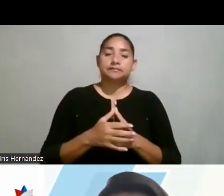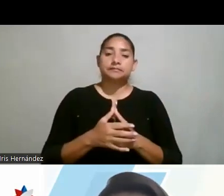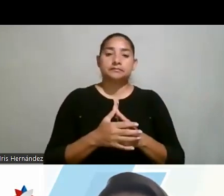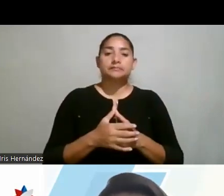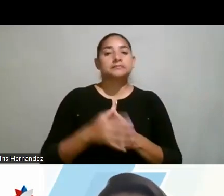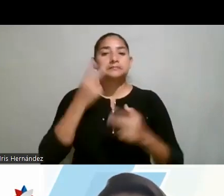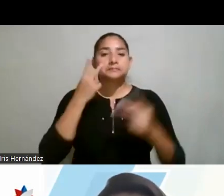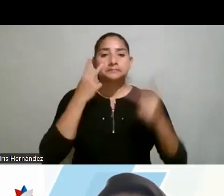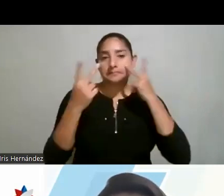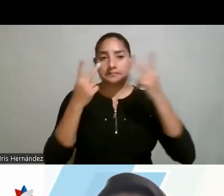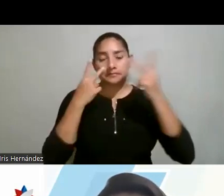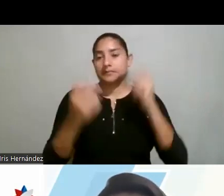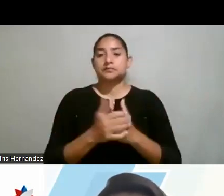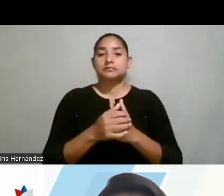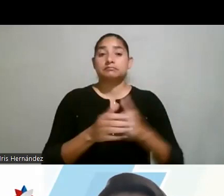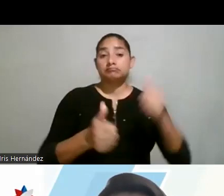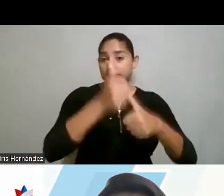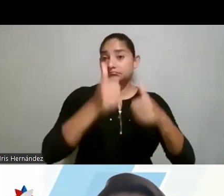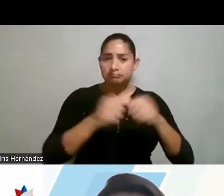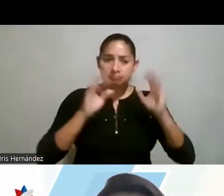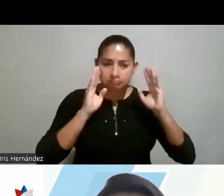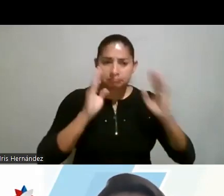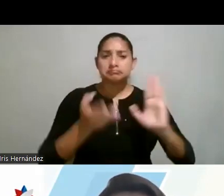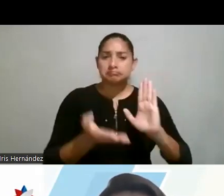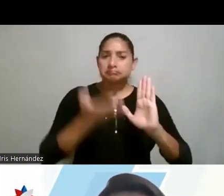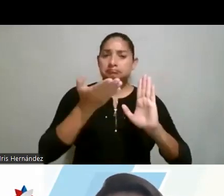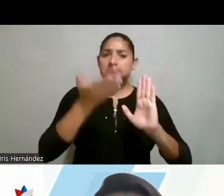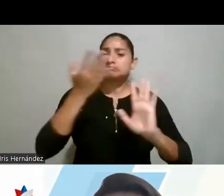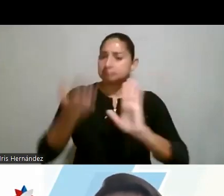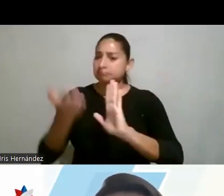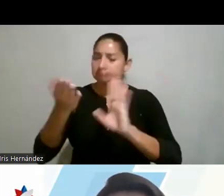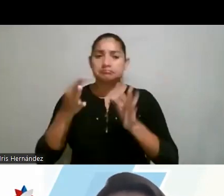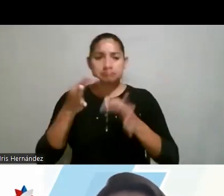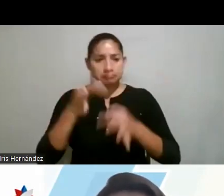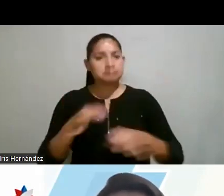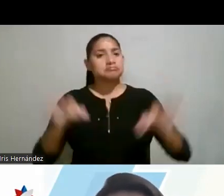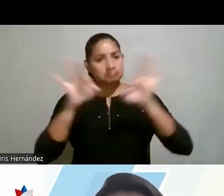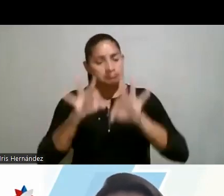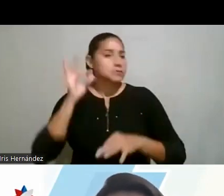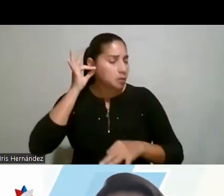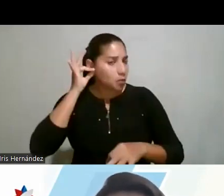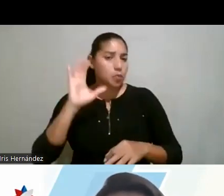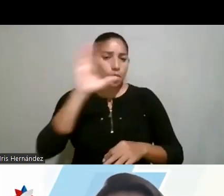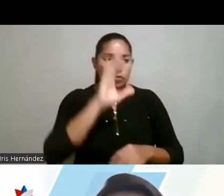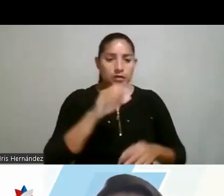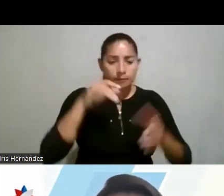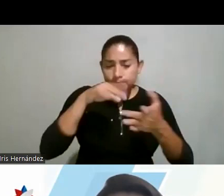Vemos que a pesar de que se ve una tendencia muy importante de las mujeres de buscar prepararse